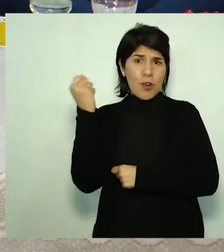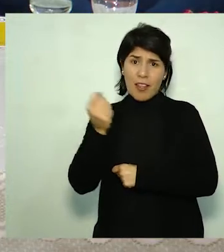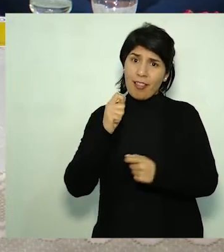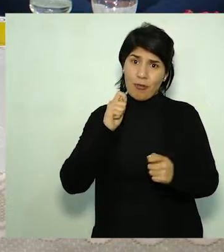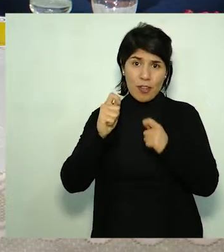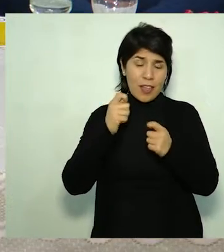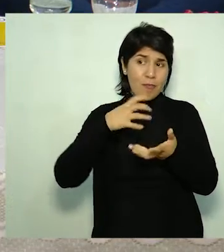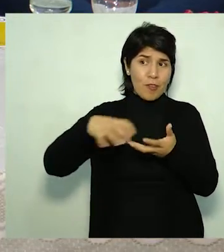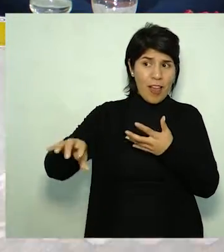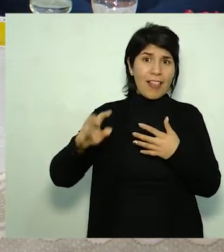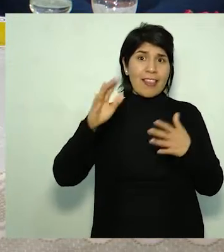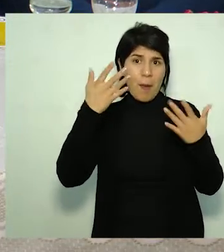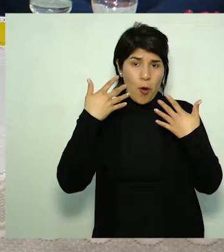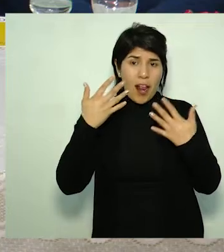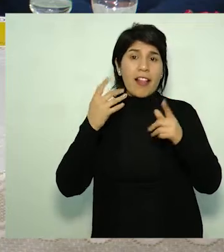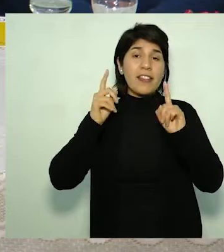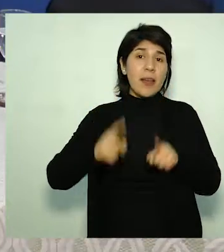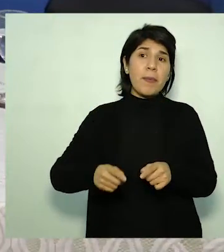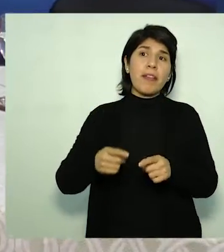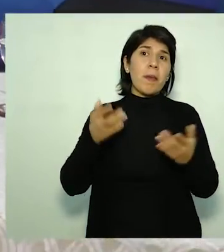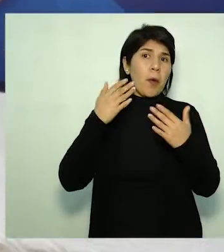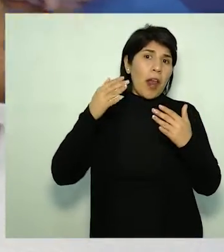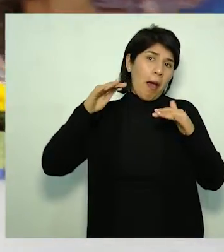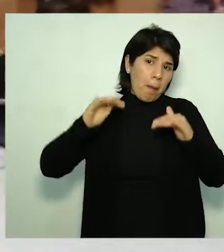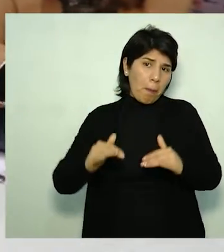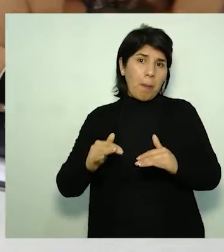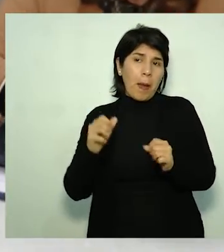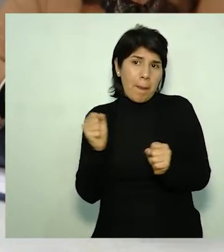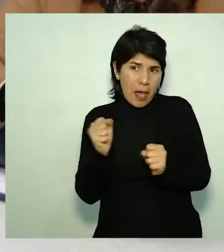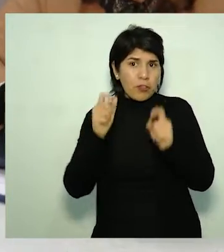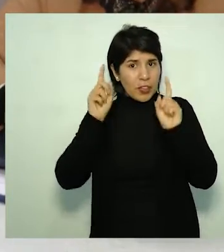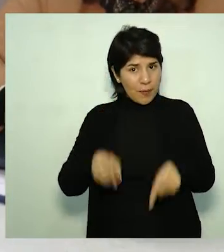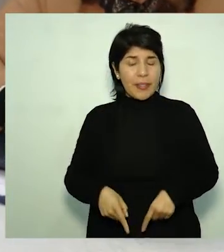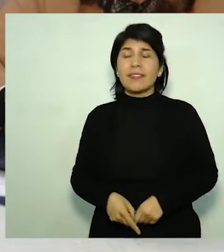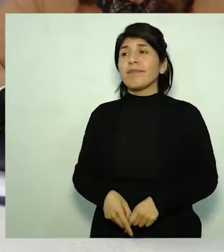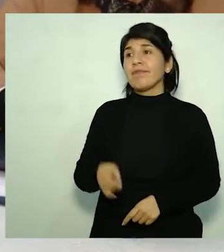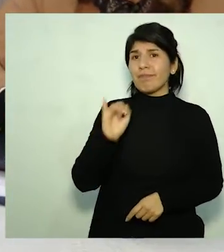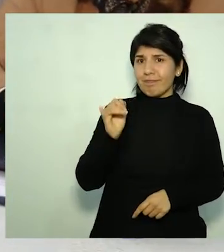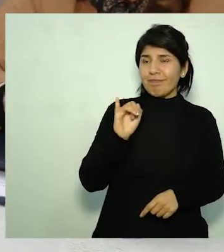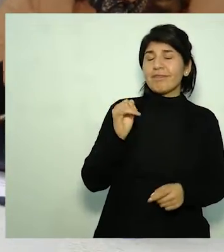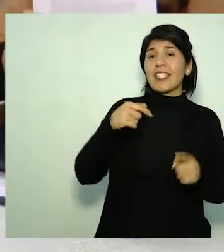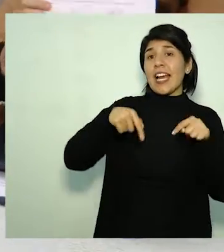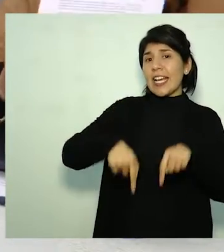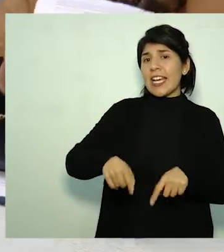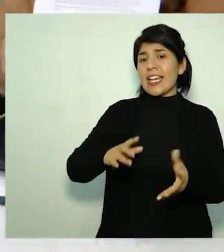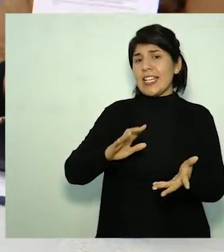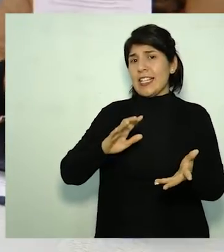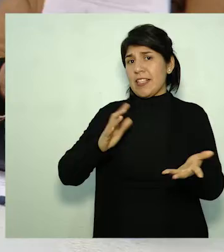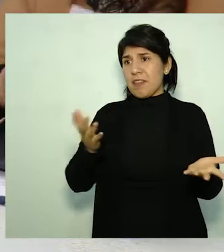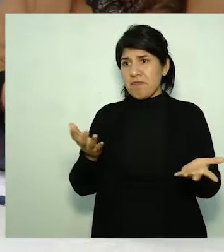el balneario más importante del Uruguay, en alta temporada, pero también en baja temporada. Sí, la verdad que sí, por lo menos